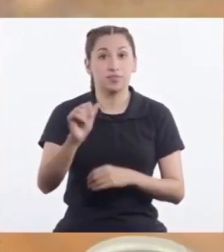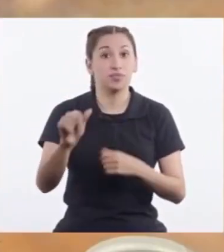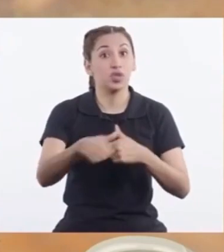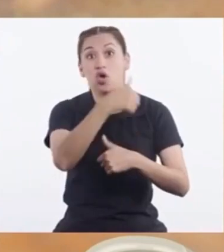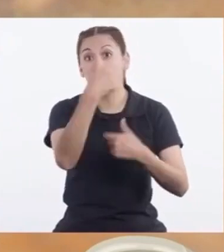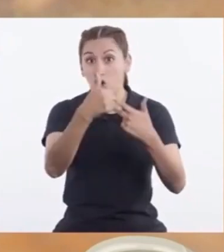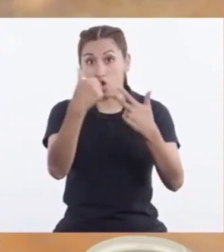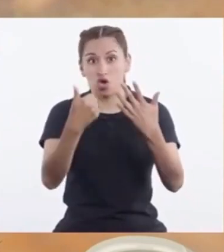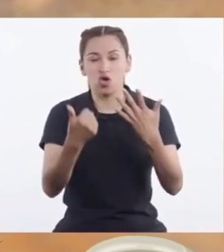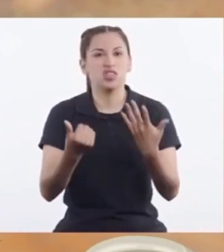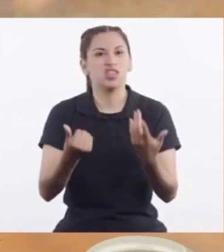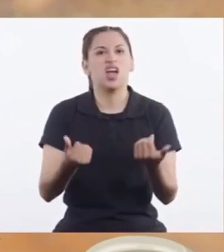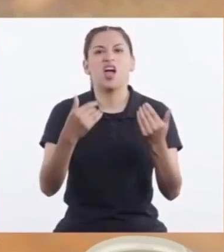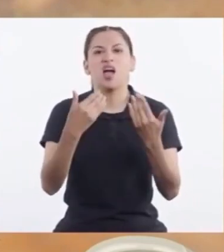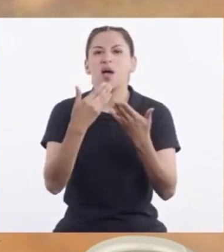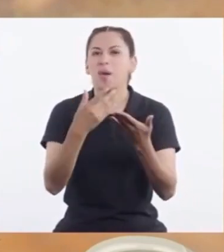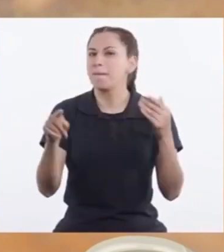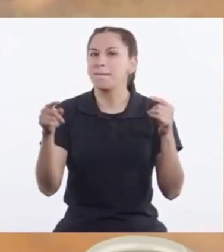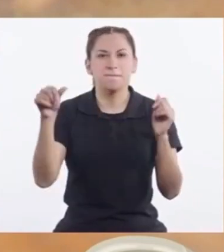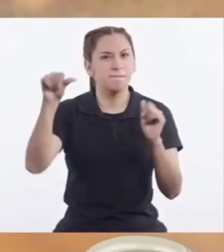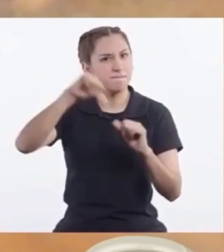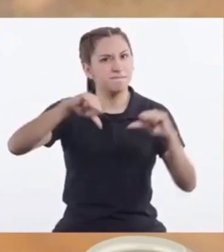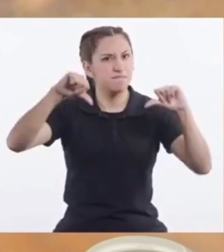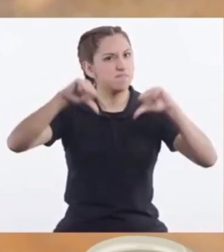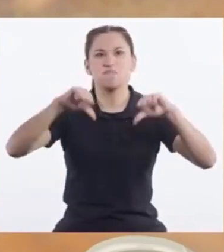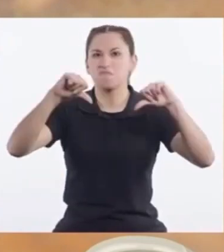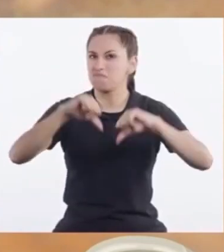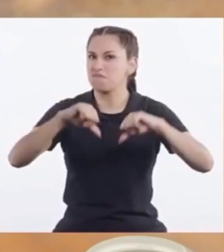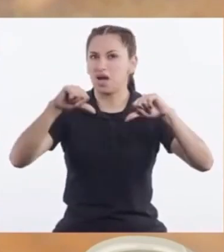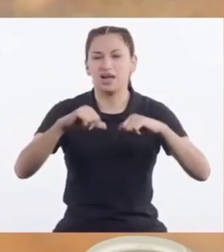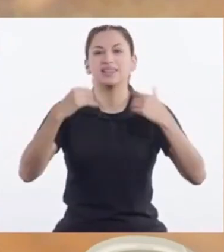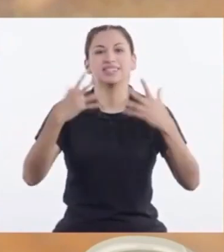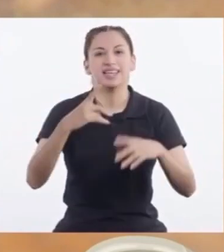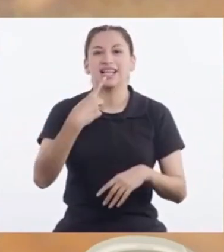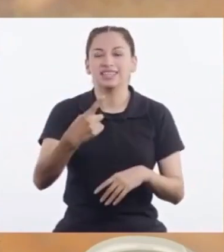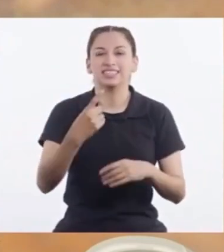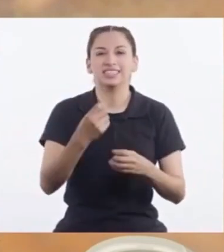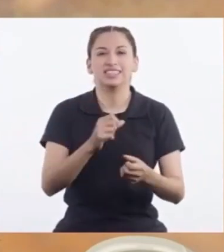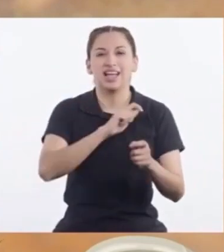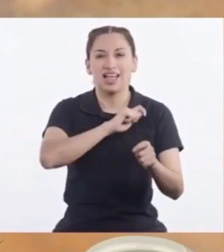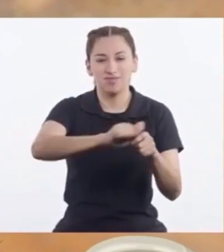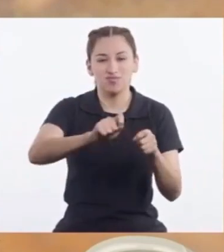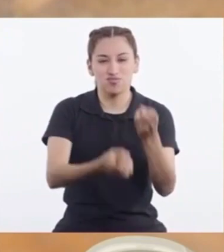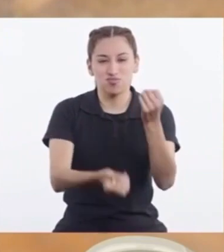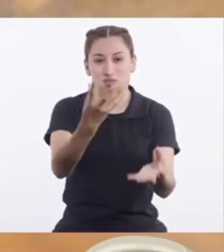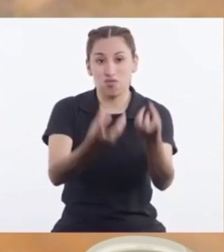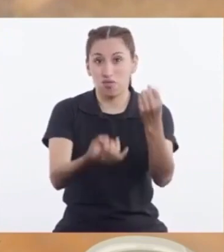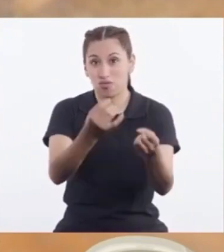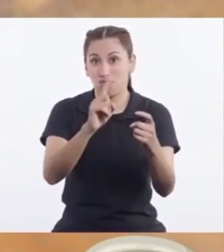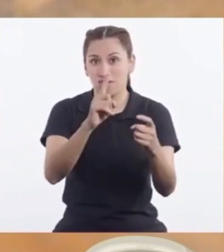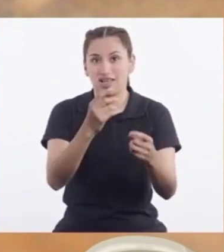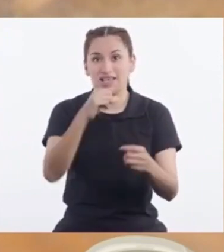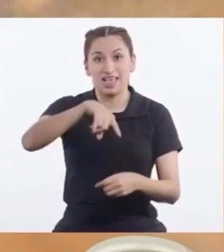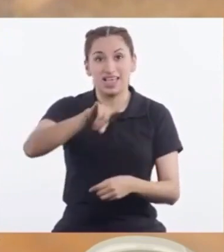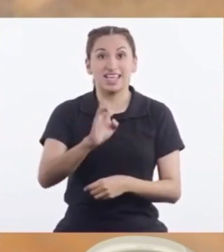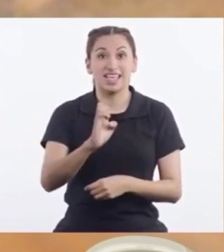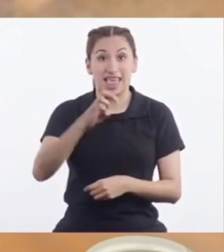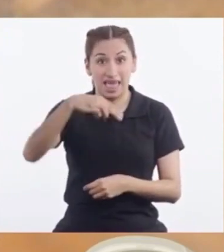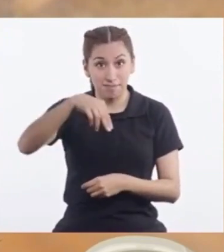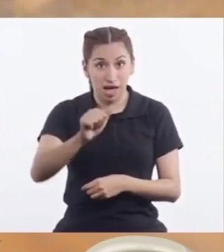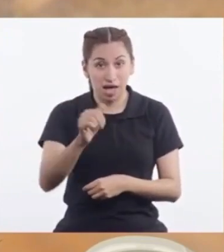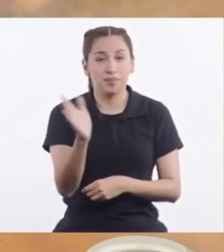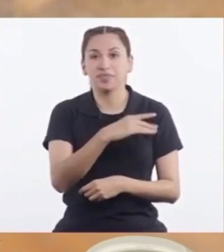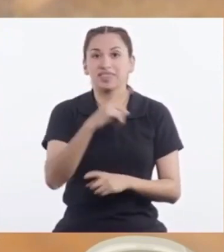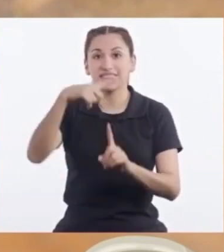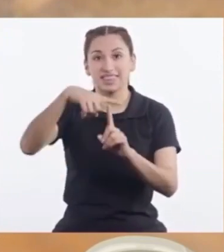Eran malas prácticas Agrícolas Ya hemos dicho La tala Y la quema ¿Cuál faltan? A